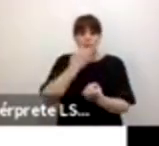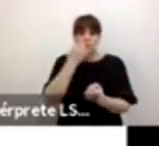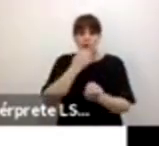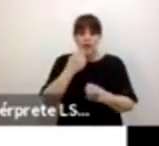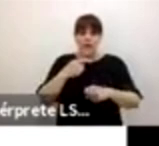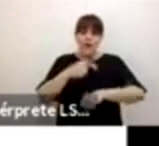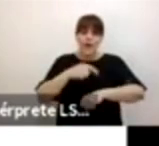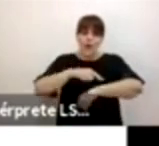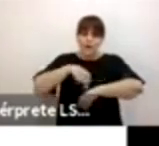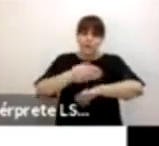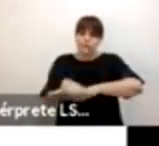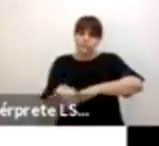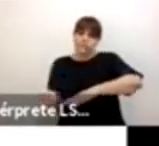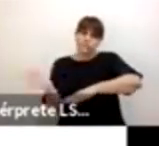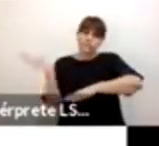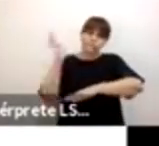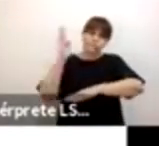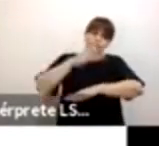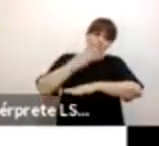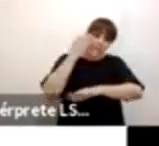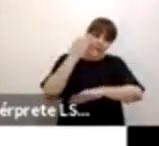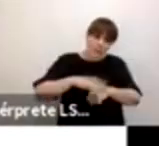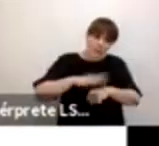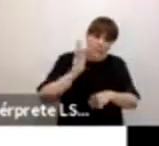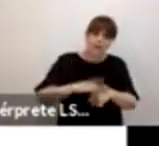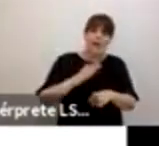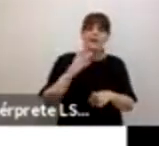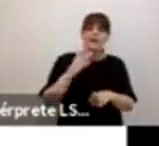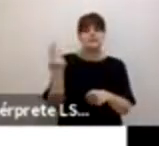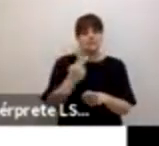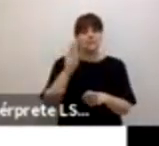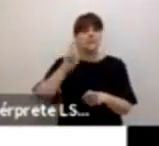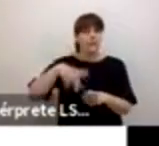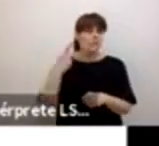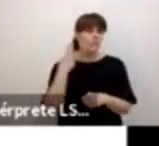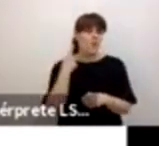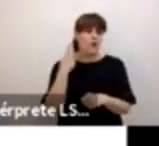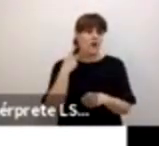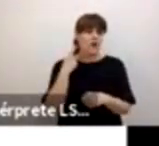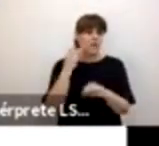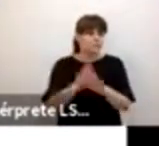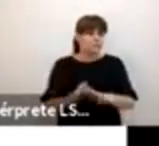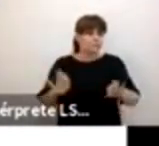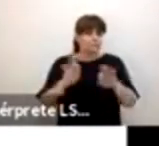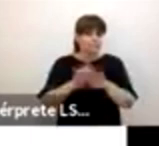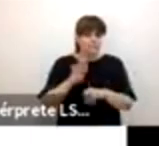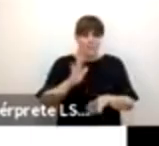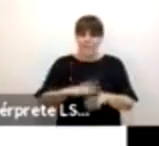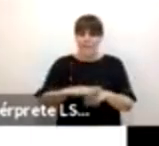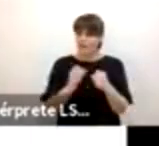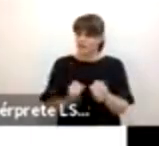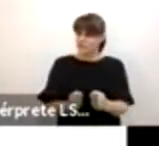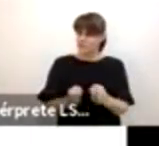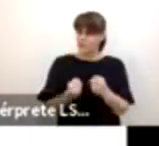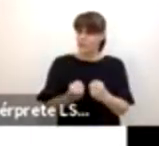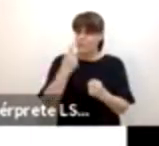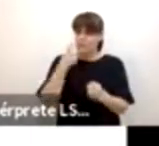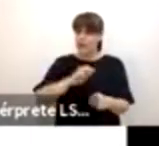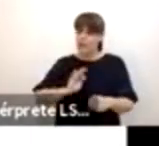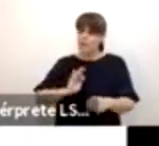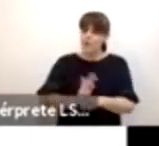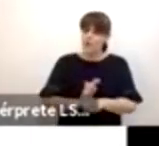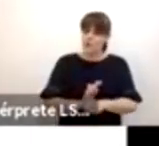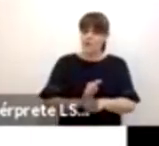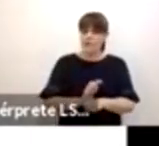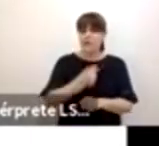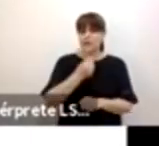destacar aquí que necesitamos políticas mucho más certeras de prevención del embarazo infantil y adolescente que nos lleven a